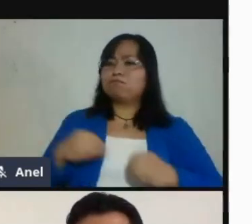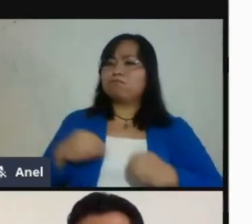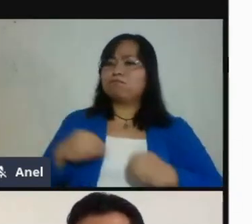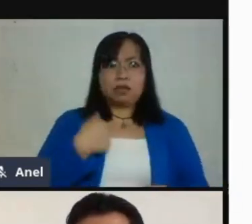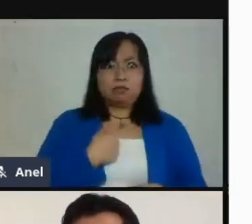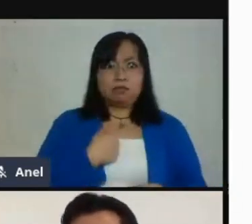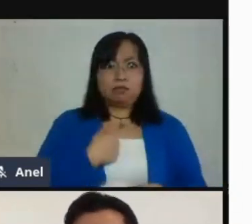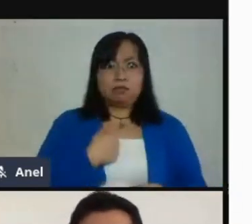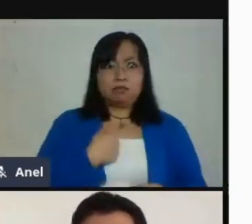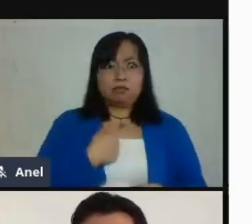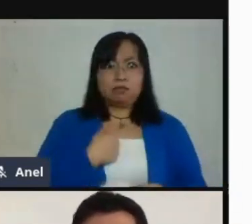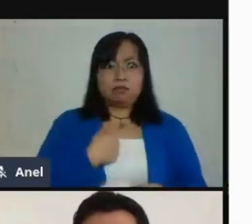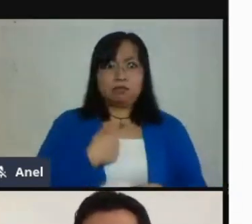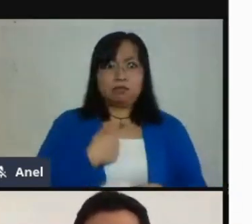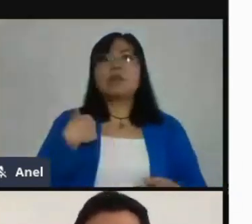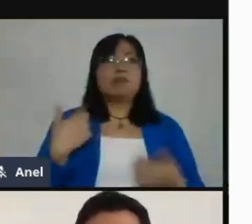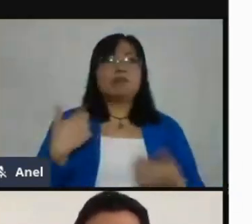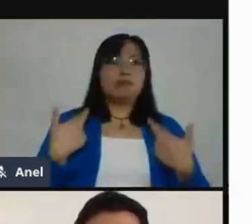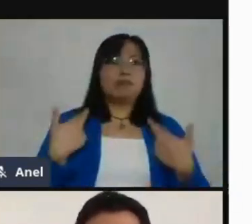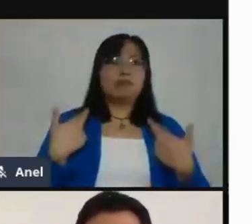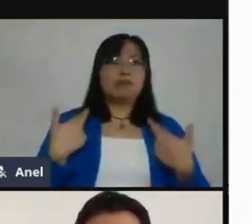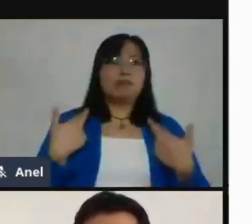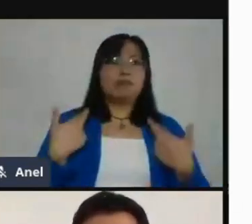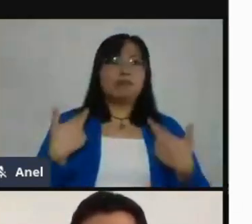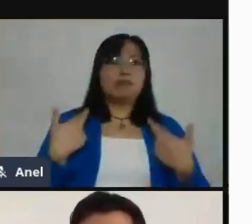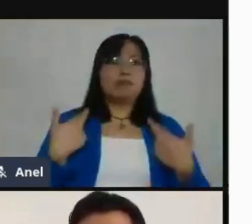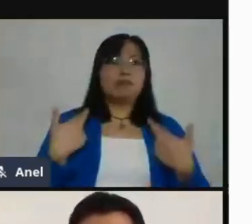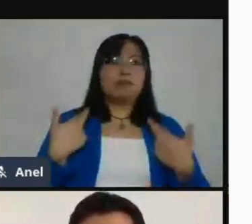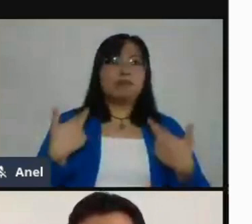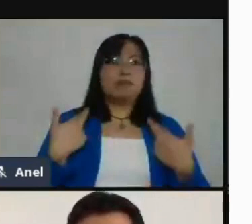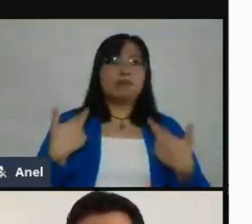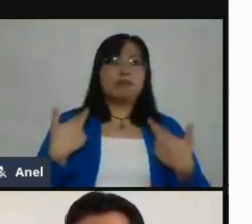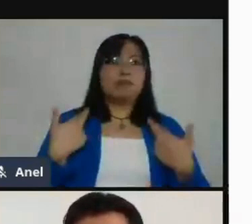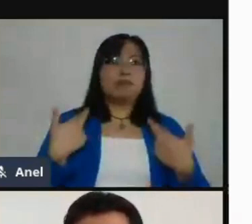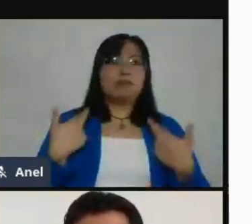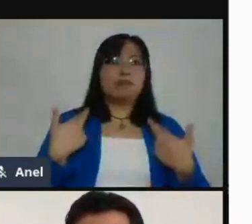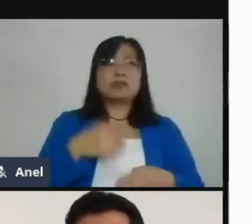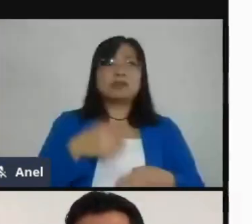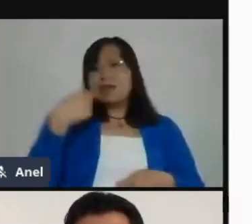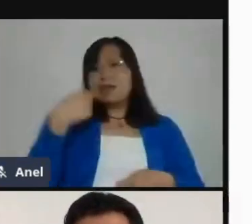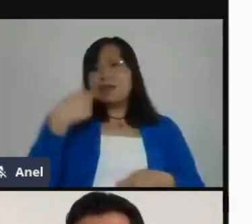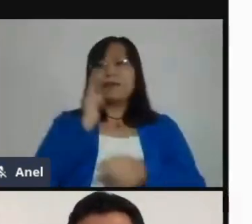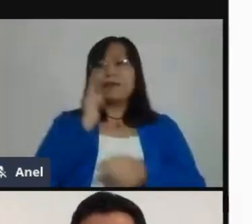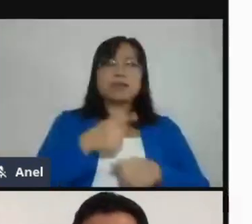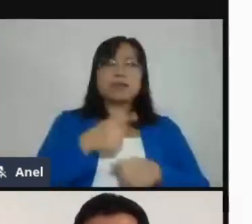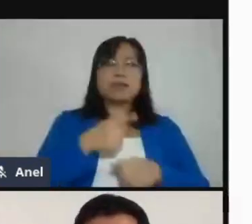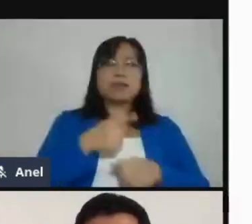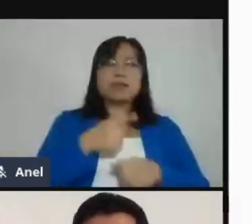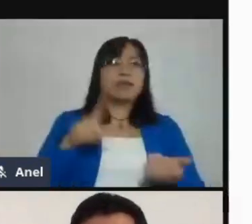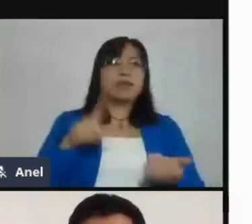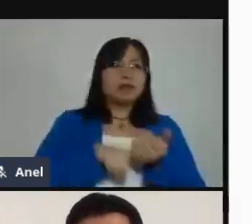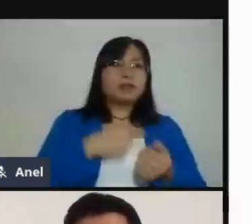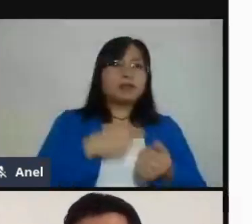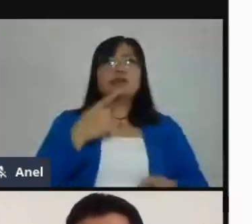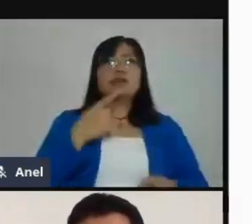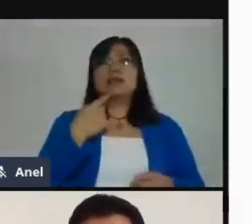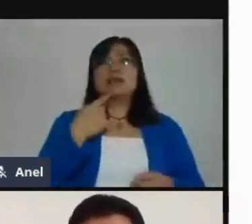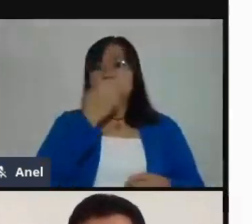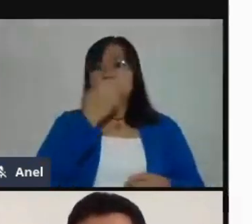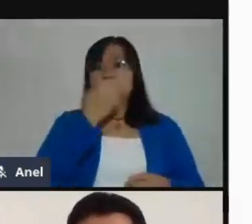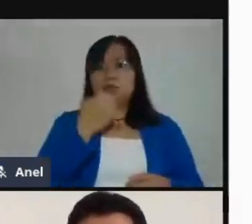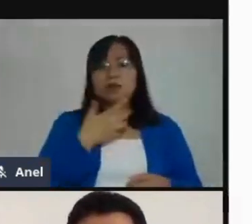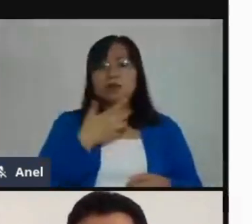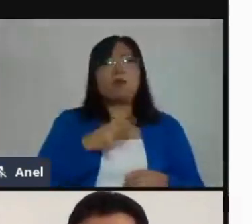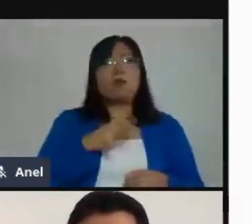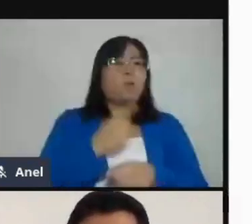de lo que sucede dentro de la escuela. Papás que van y acompañan a sus hijos a los entrenamientos, etcétera, etcétera. Mi recomendación y lo